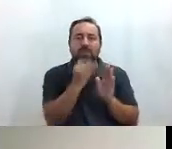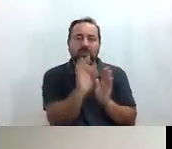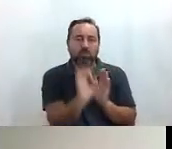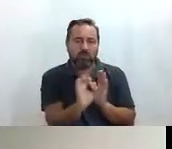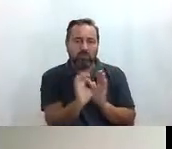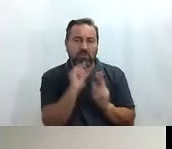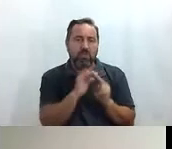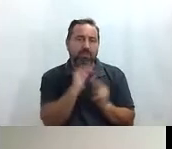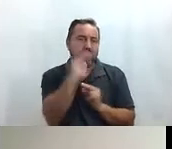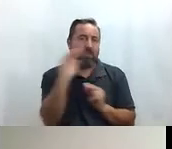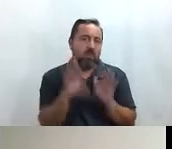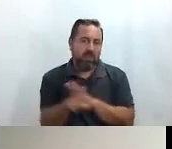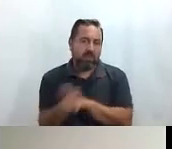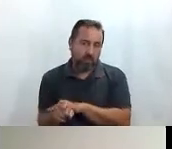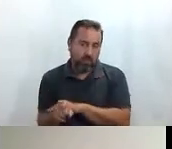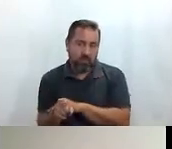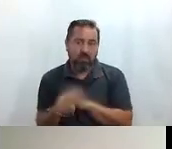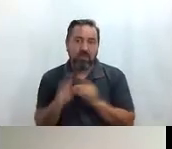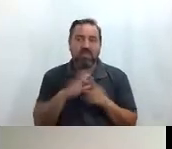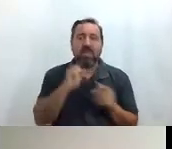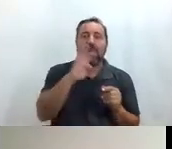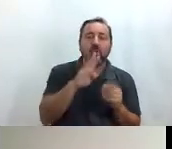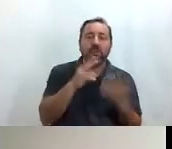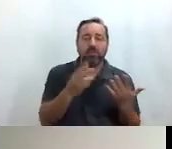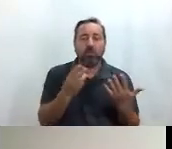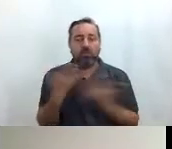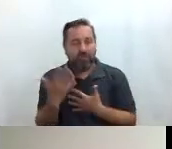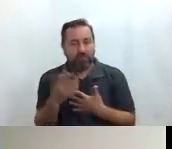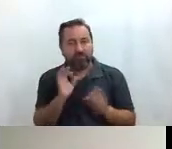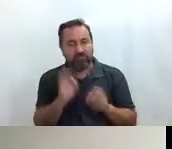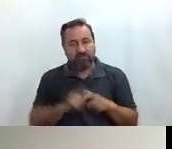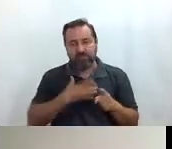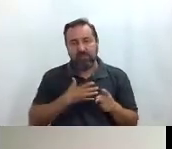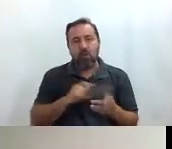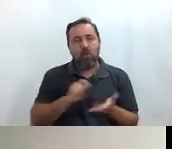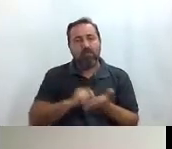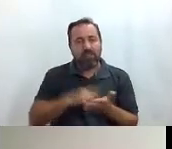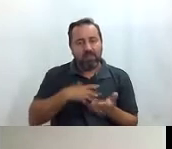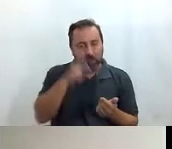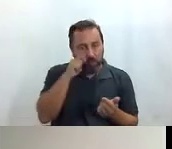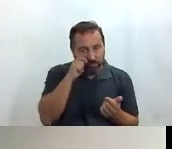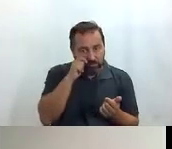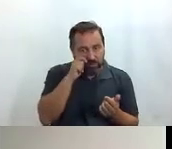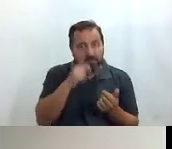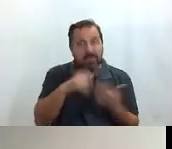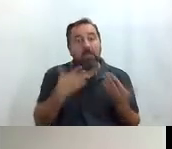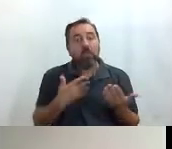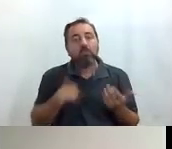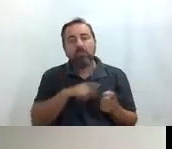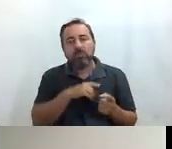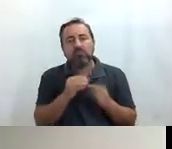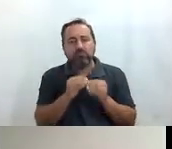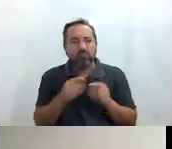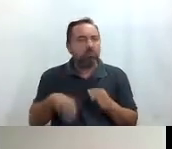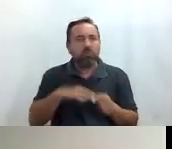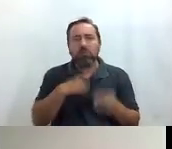internacional de gestión la 14785 que es específica de las oficinas de turismo y pues todas nuestras actividades todo